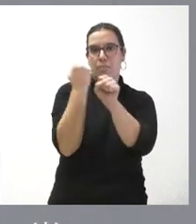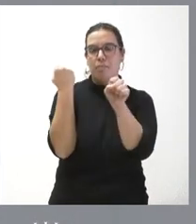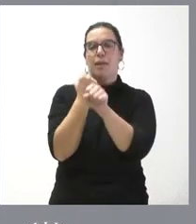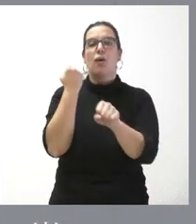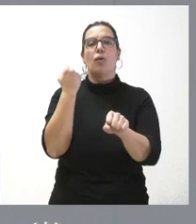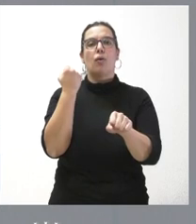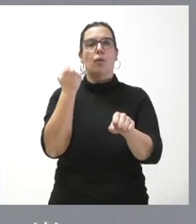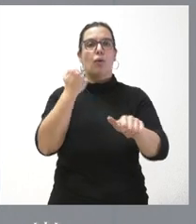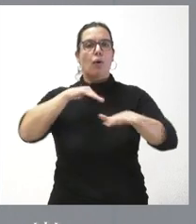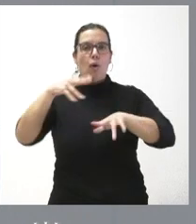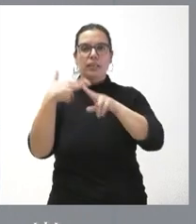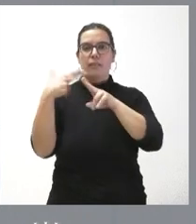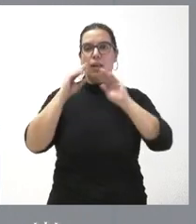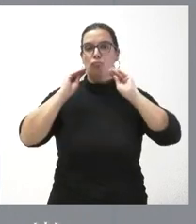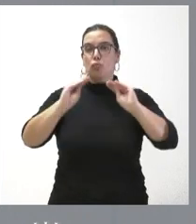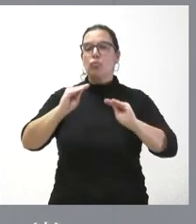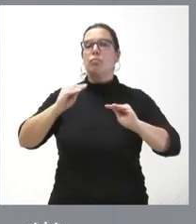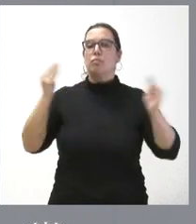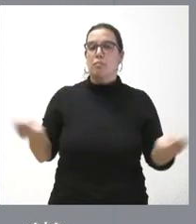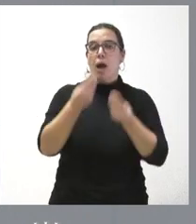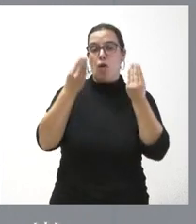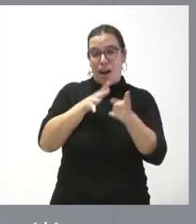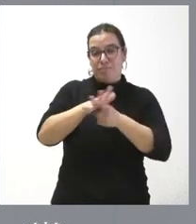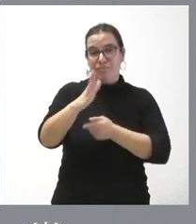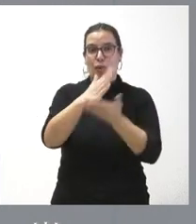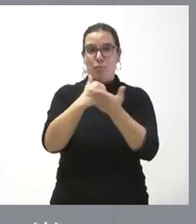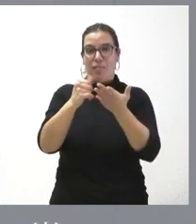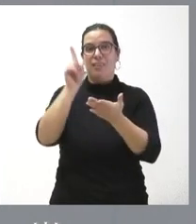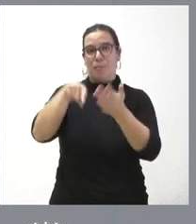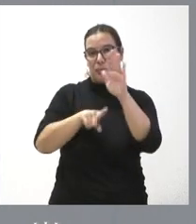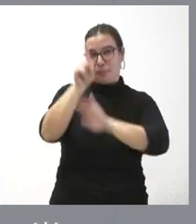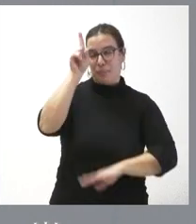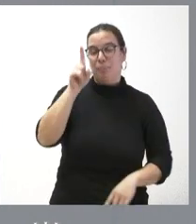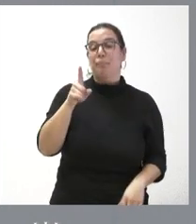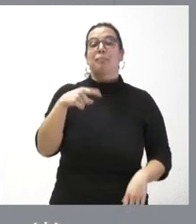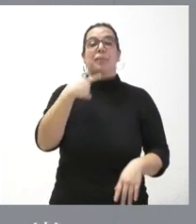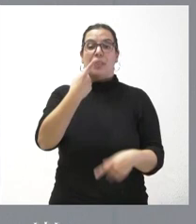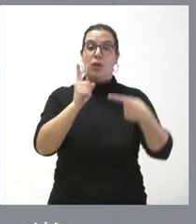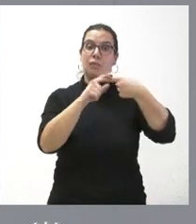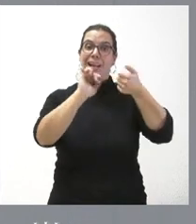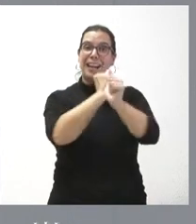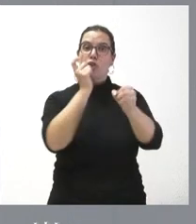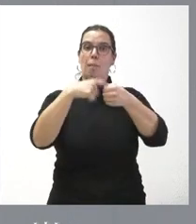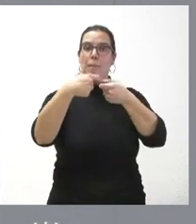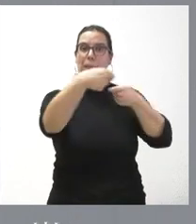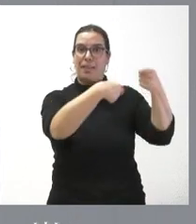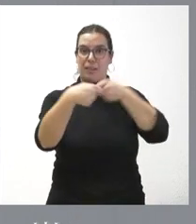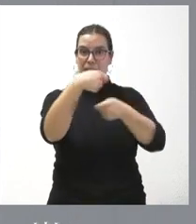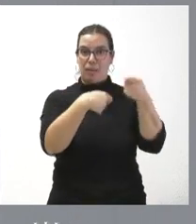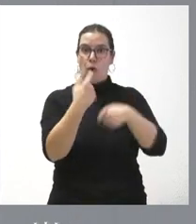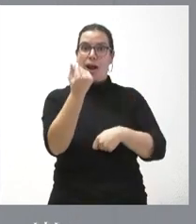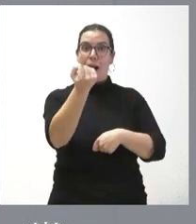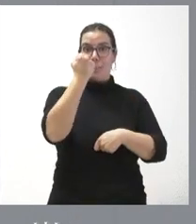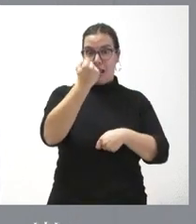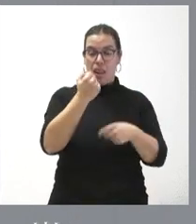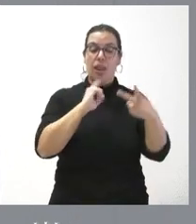puedan mejorar su actividad económica y puedan con ello hacer crecer nuestra comunidad autónoma. Ya les digo, en un caso créditos participativo y participación en capital y en